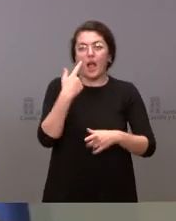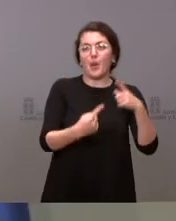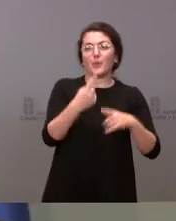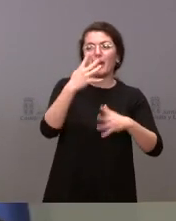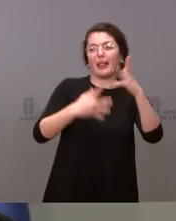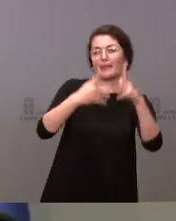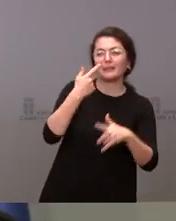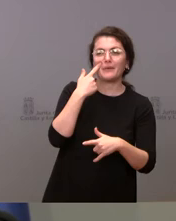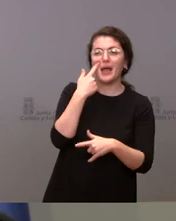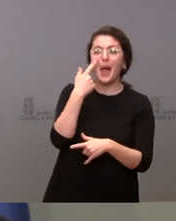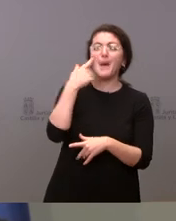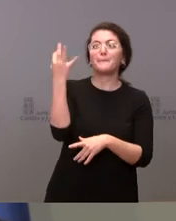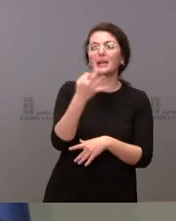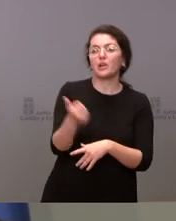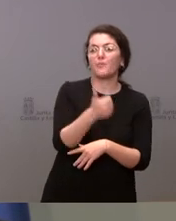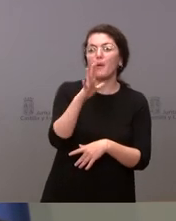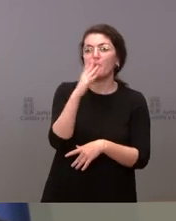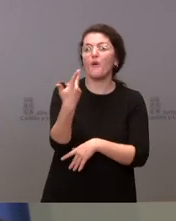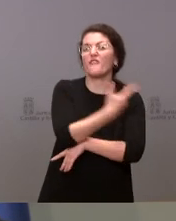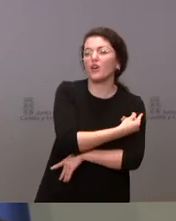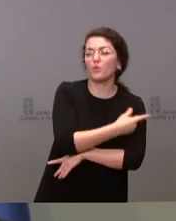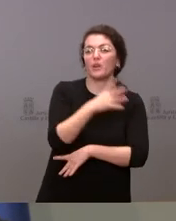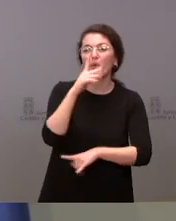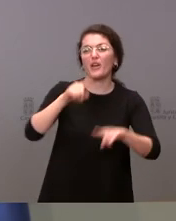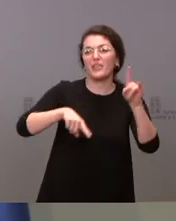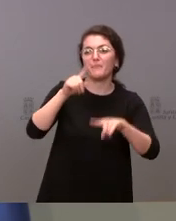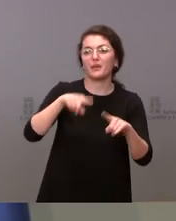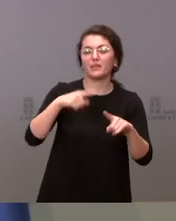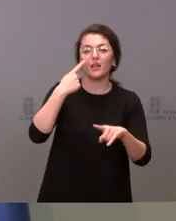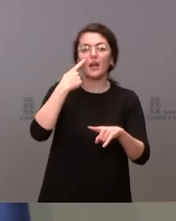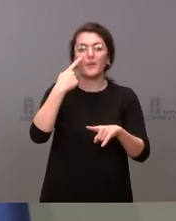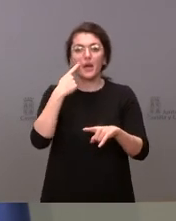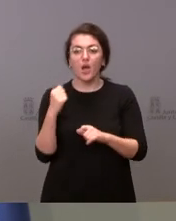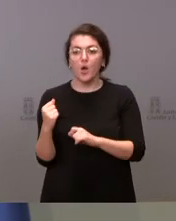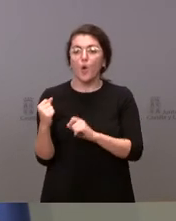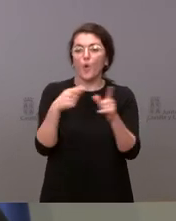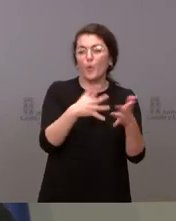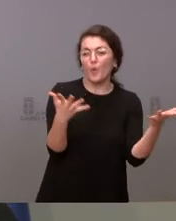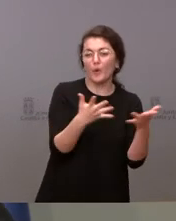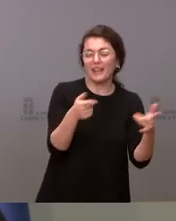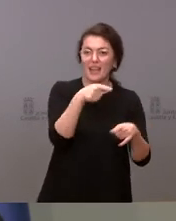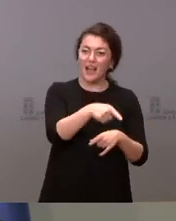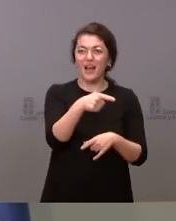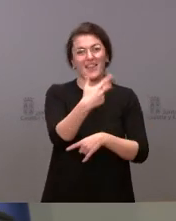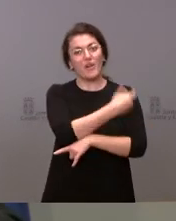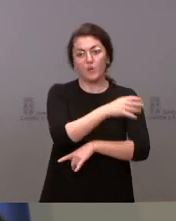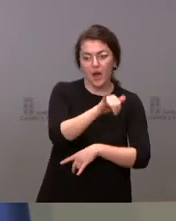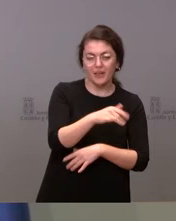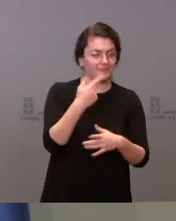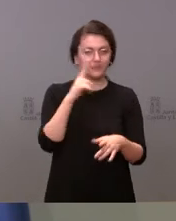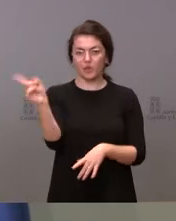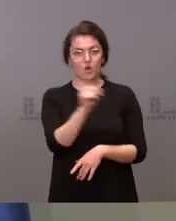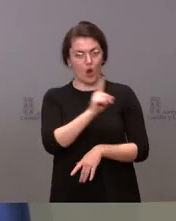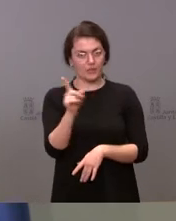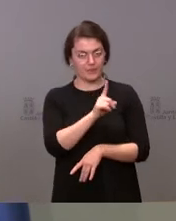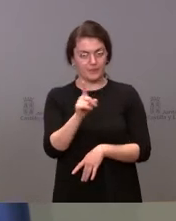más peligroso estar vacunado porque el 60% de los que están en la UBI están vacunados. No, es que esto no es así. Lo que tienes que hacer